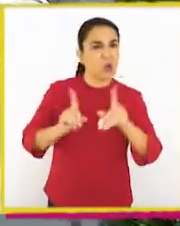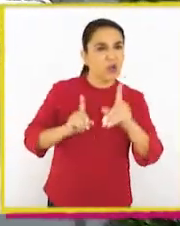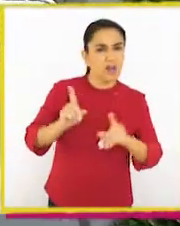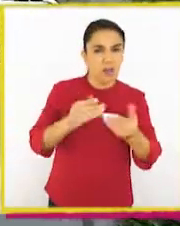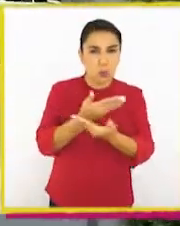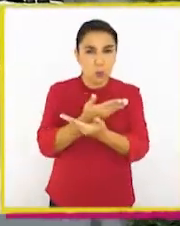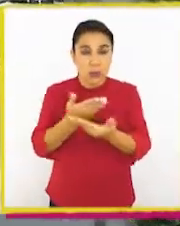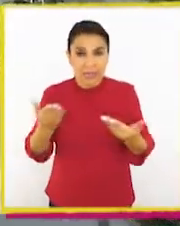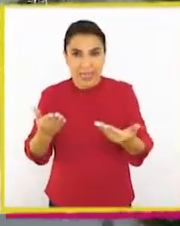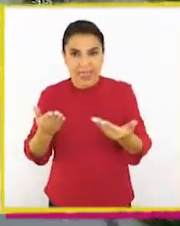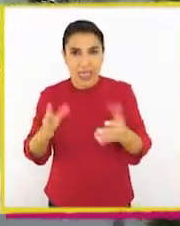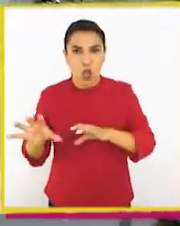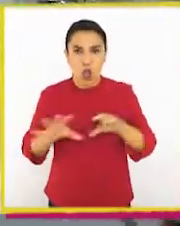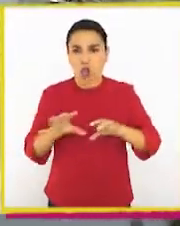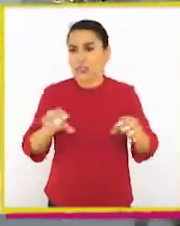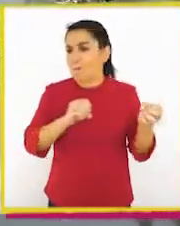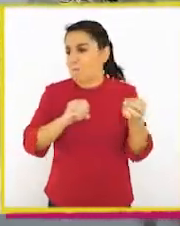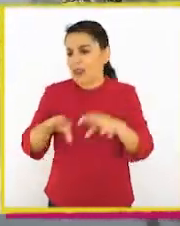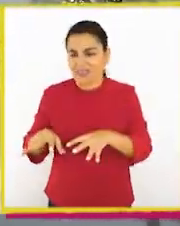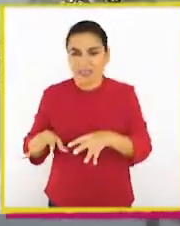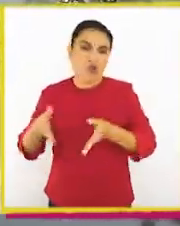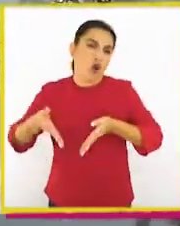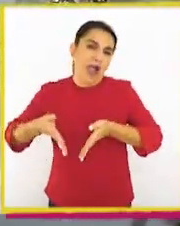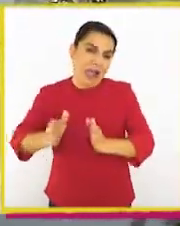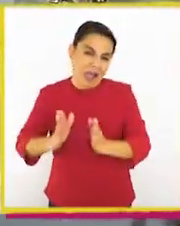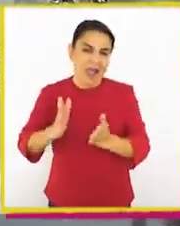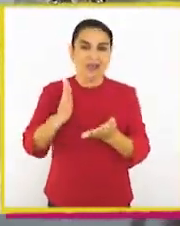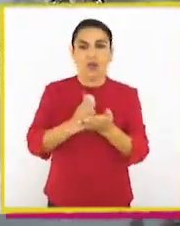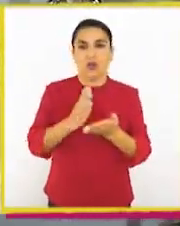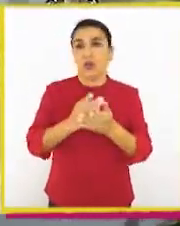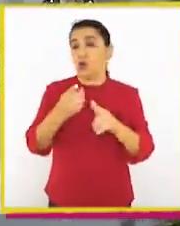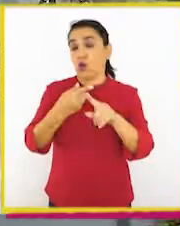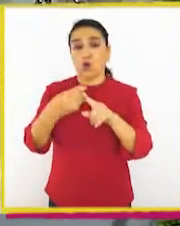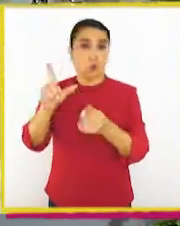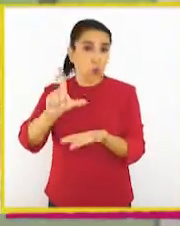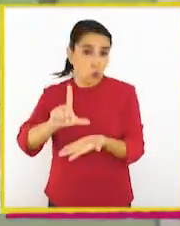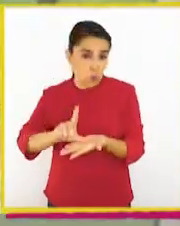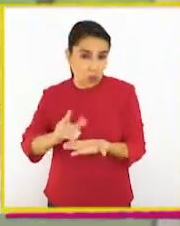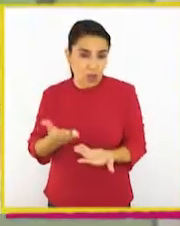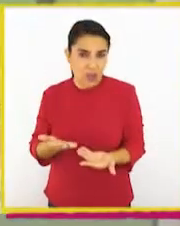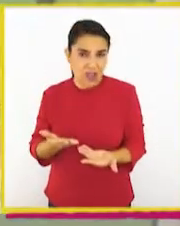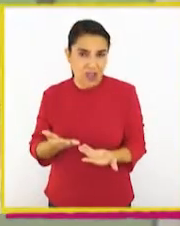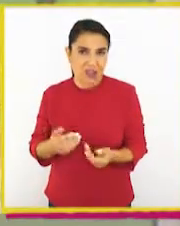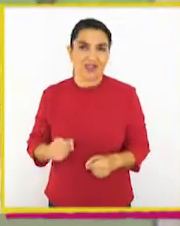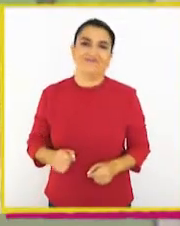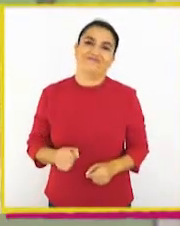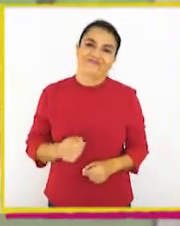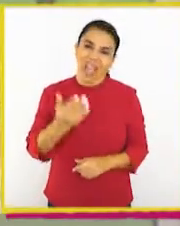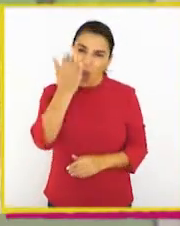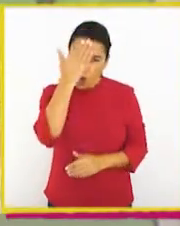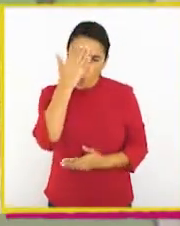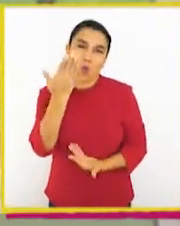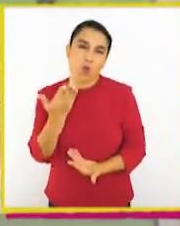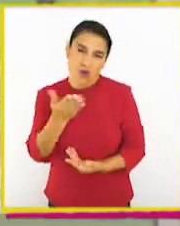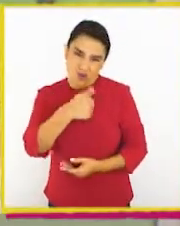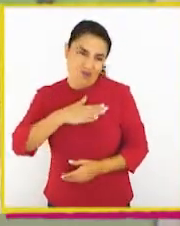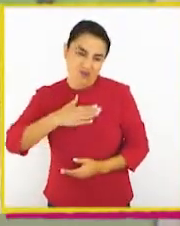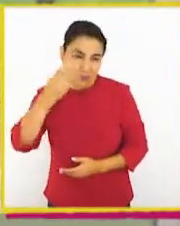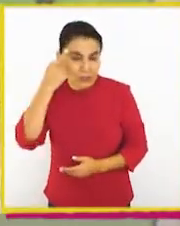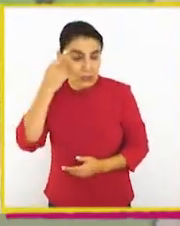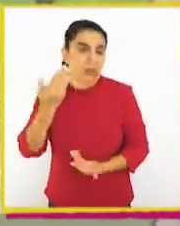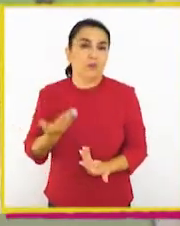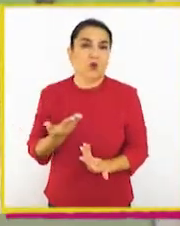¿Alguna vez ustedes han perdido algo en la calle, en el colegio o en otro lugar? ¡Sí! Es más común de lo que